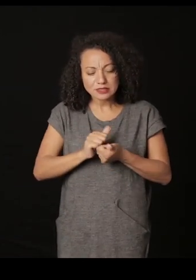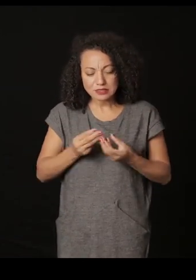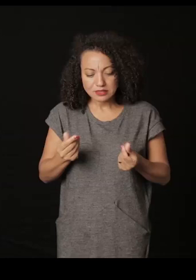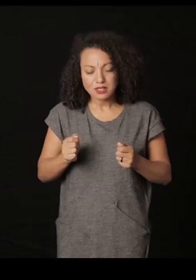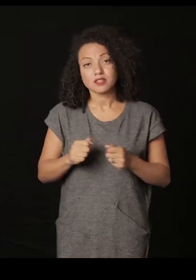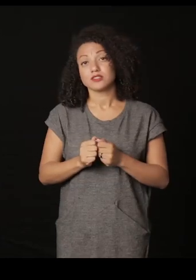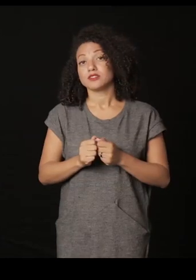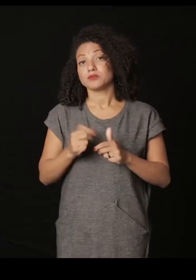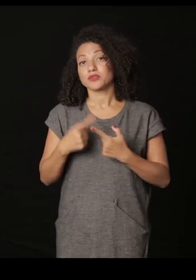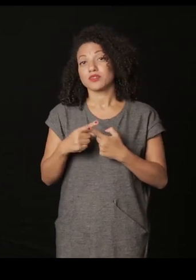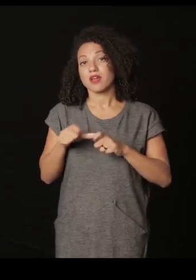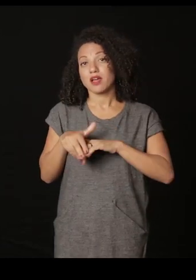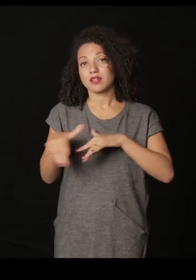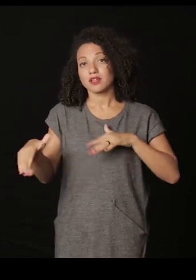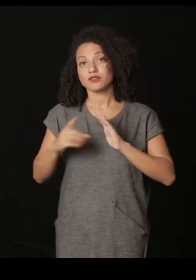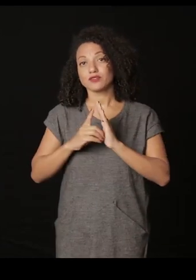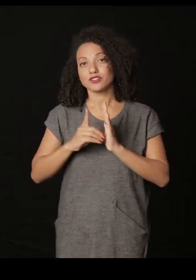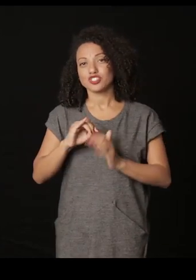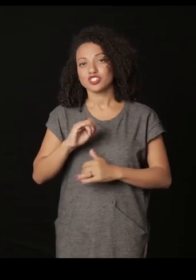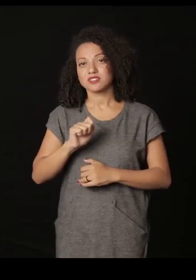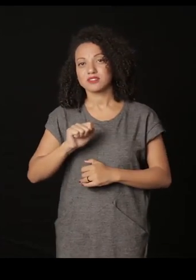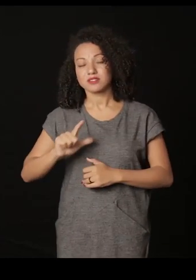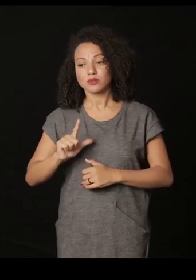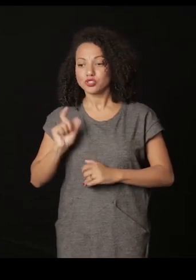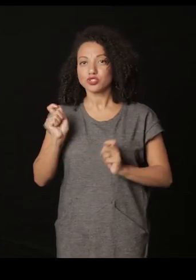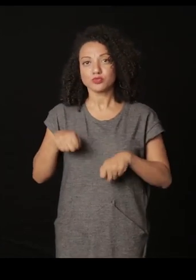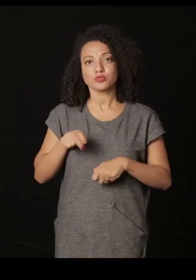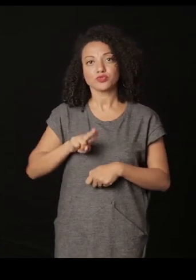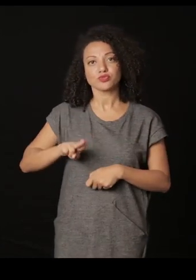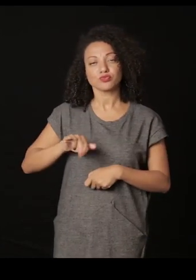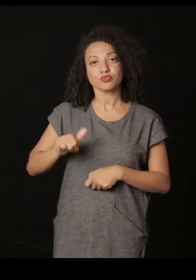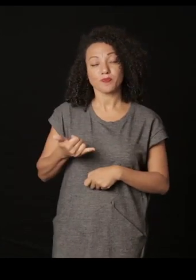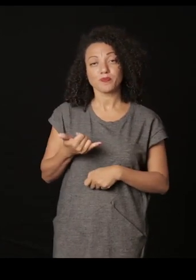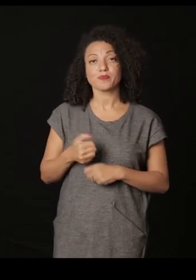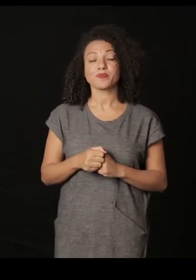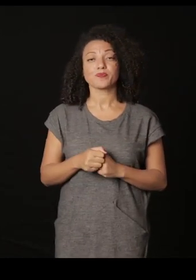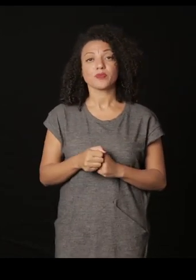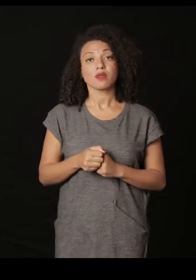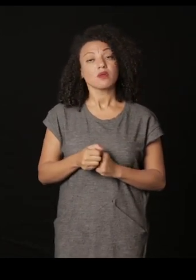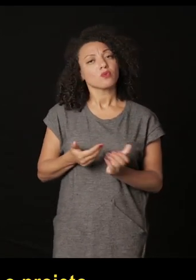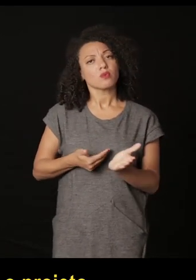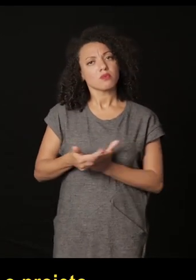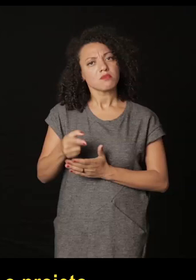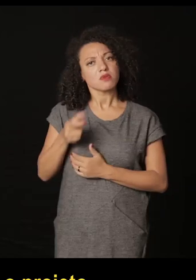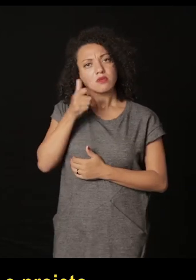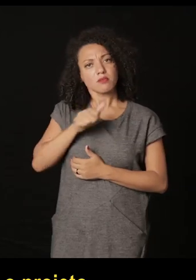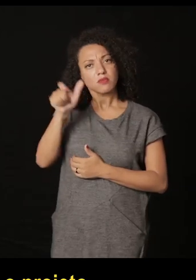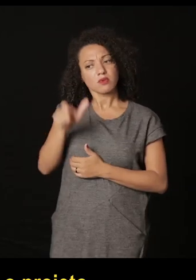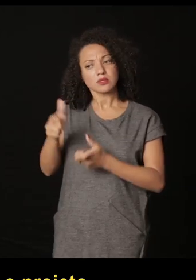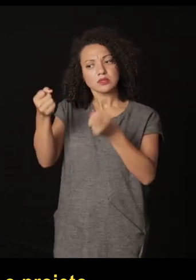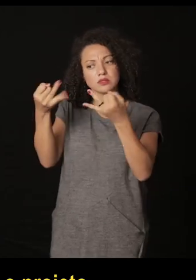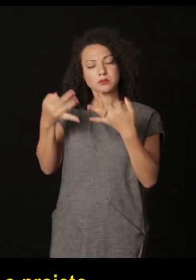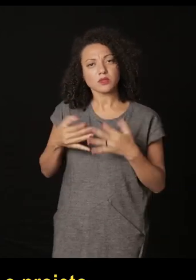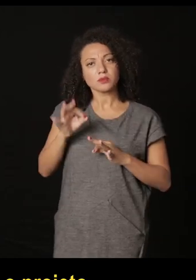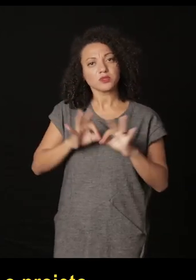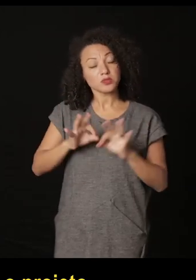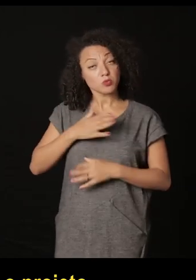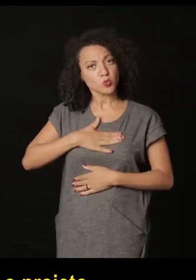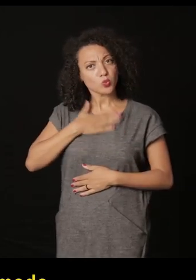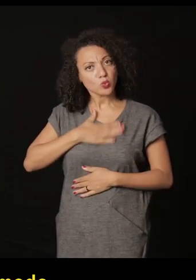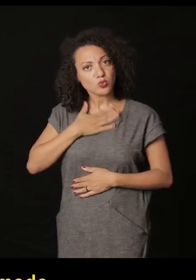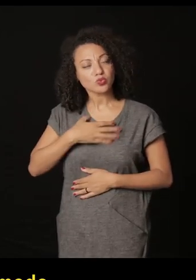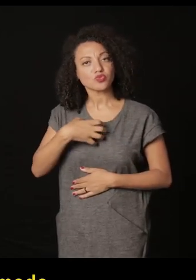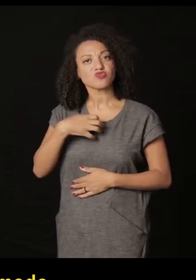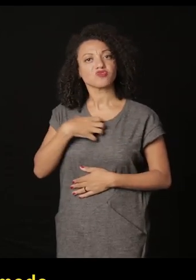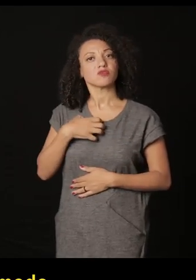imágenes en alta resolución los archivos digitales poder trabajar con ellos entonces nos planteó desde un inicio el proyecto